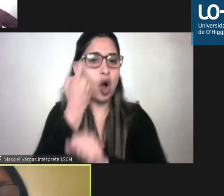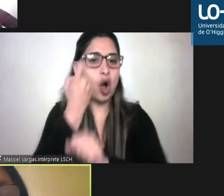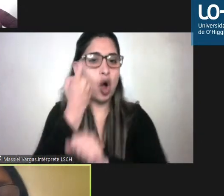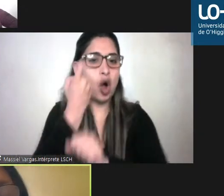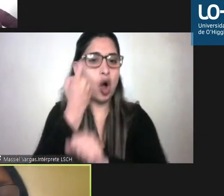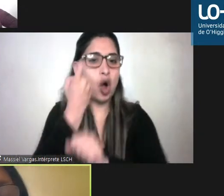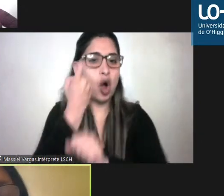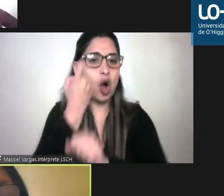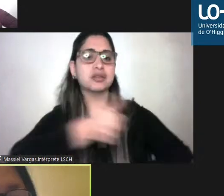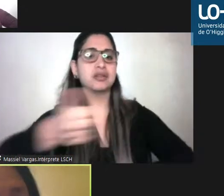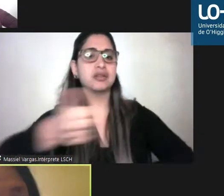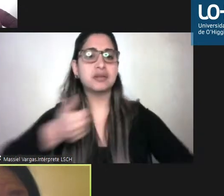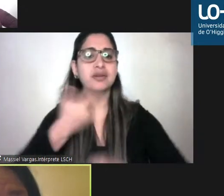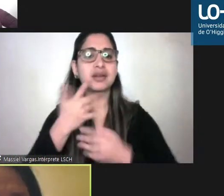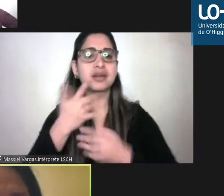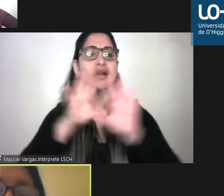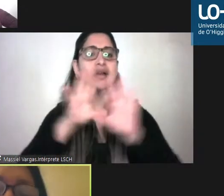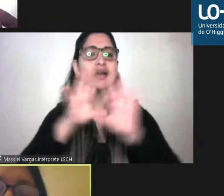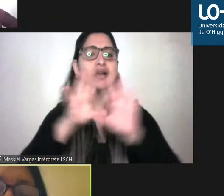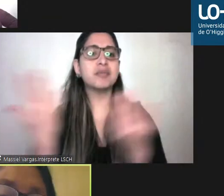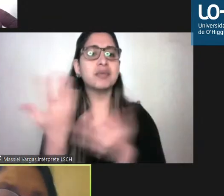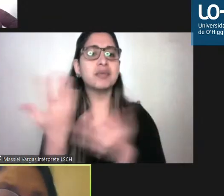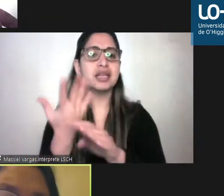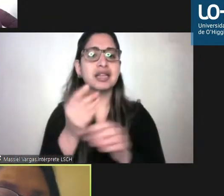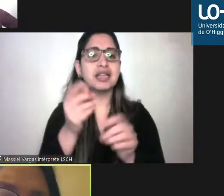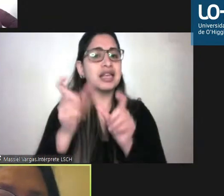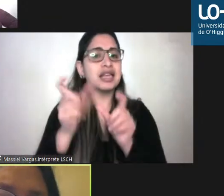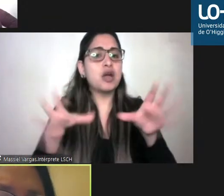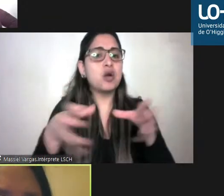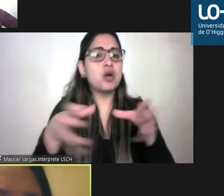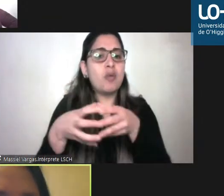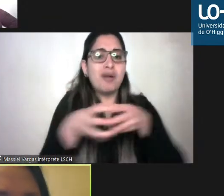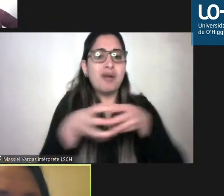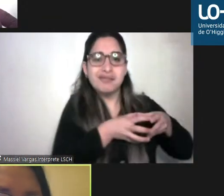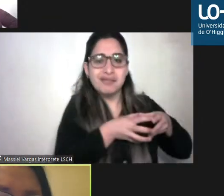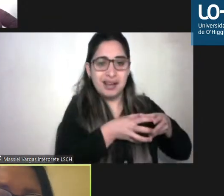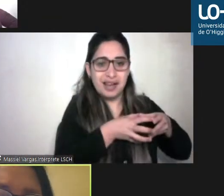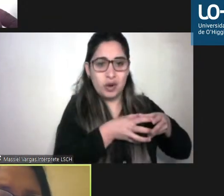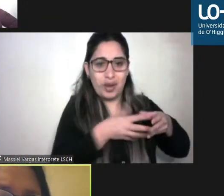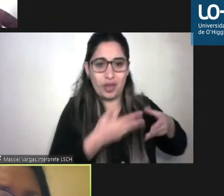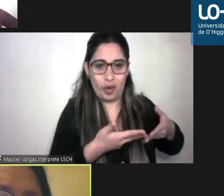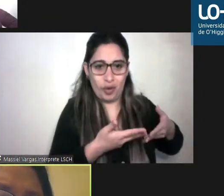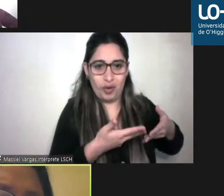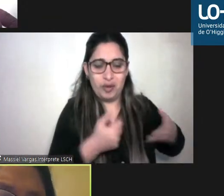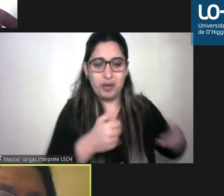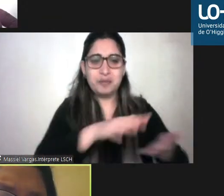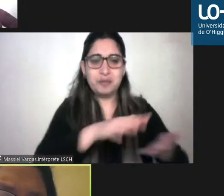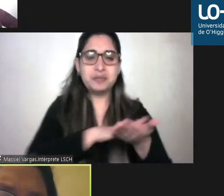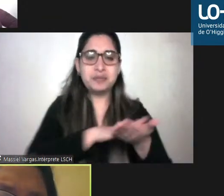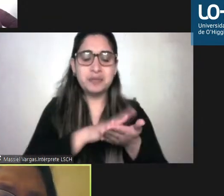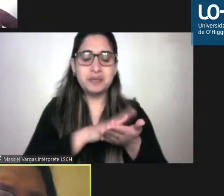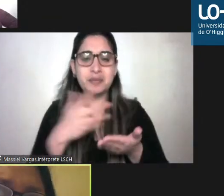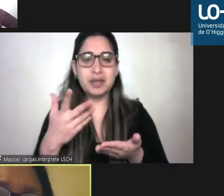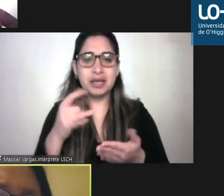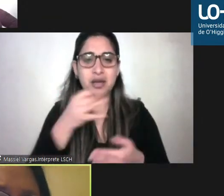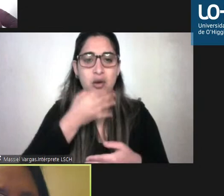en que viven los grupos excluidos es decir cuando yo comentaba en mi región con mis colegas no puede ser que una